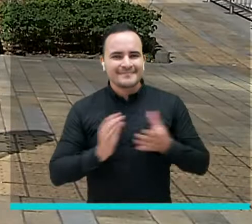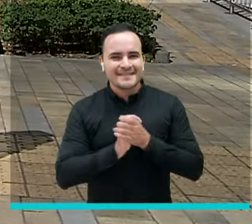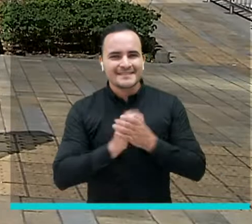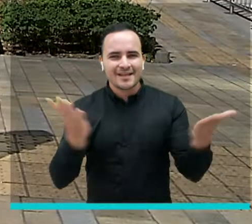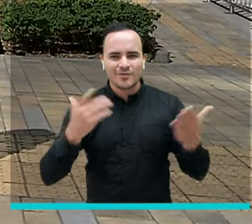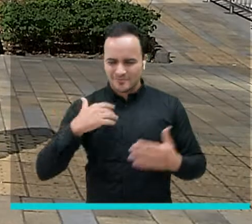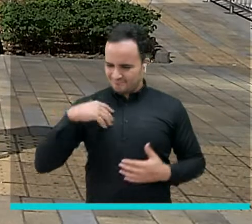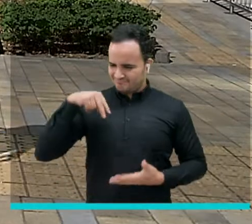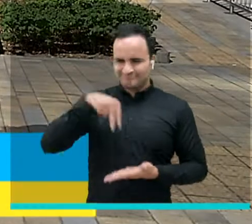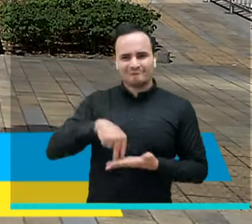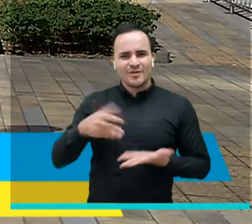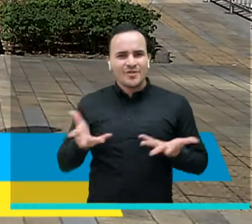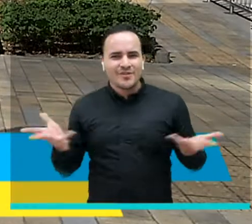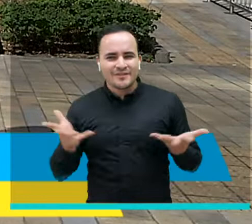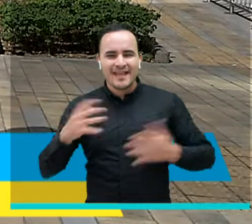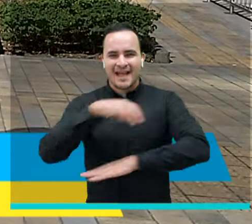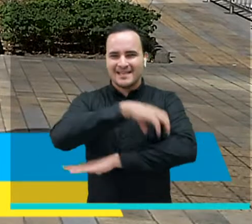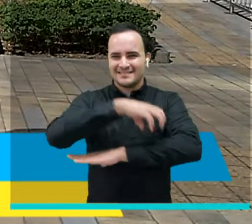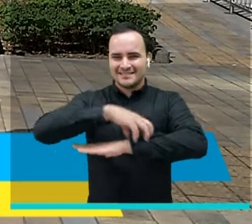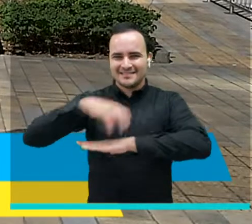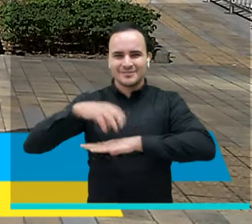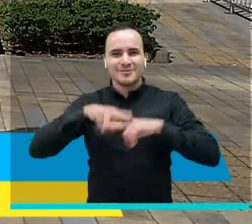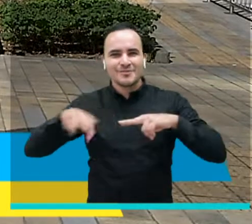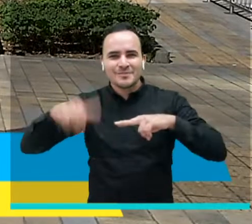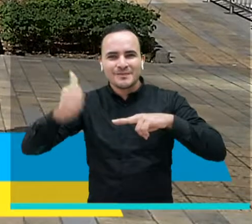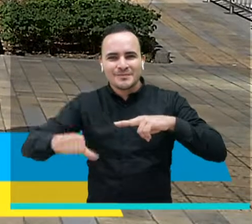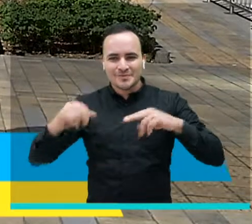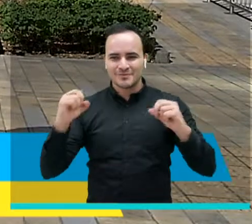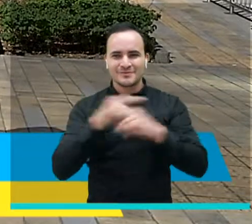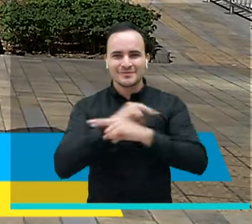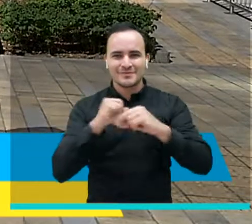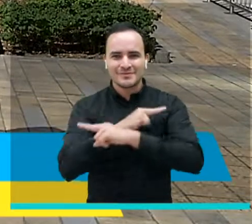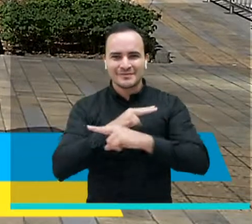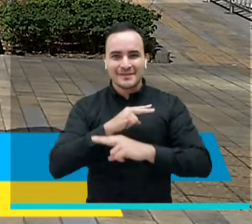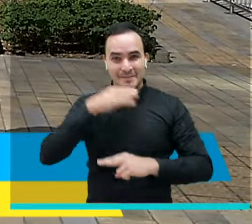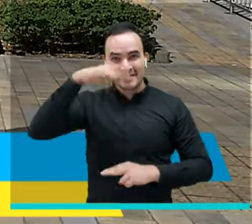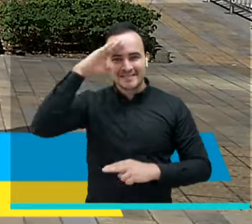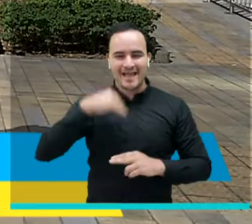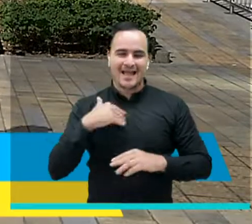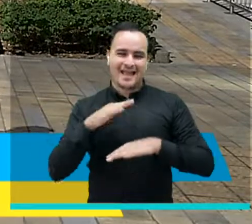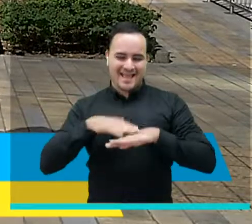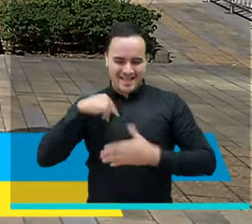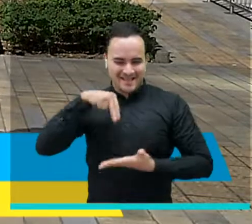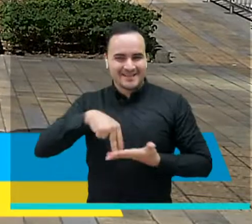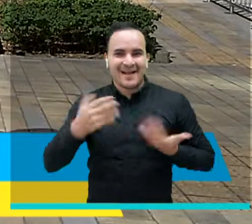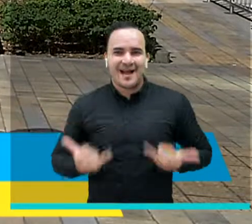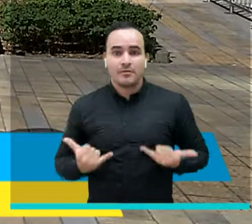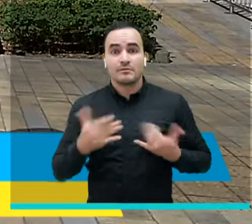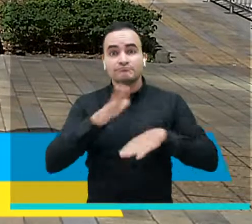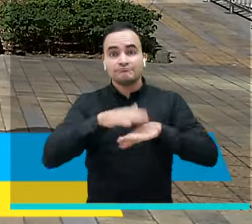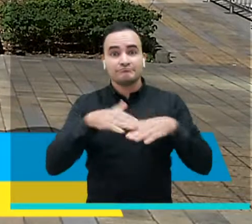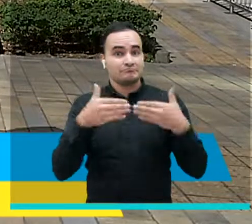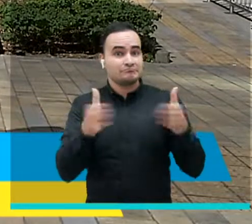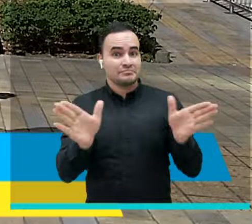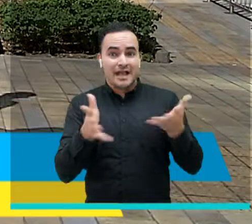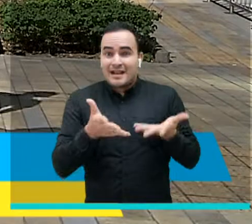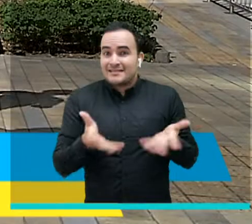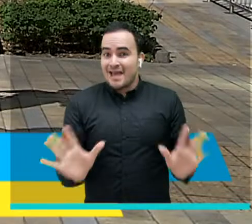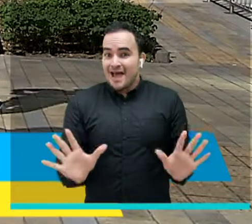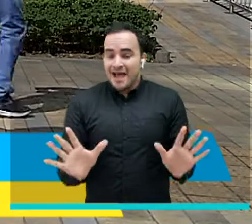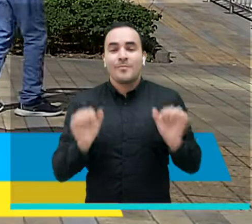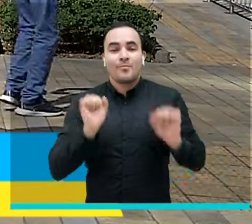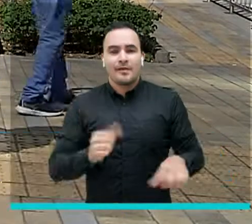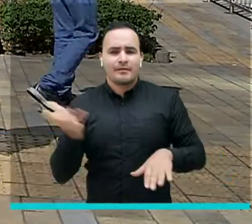los saludamos desde una de las cinco estaciones de metro cruz del corredor de la avenida oriental sistema que ya está en funcionamiento lo que